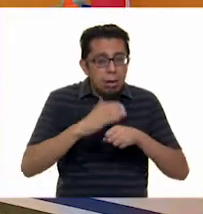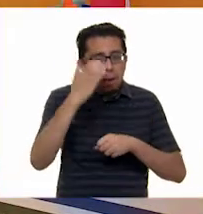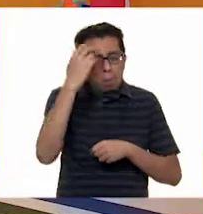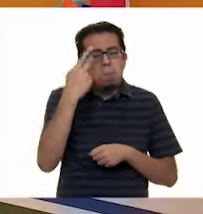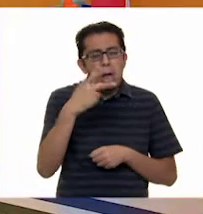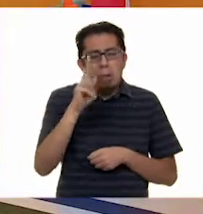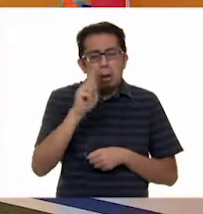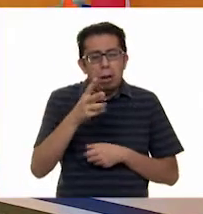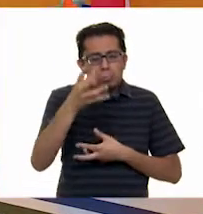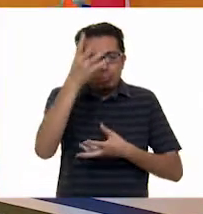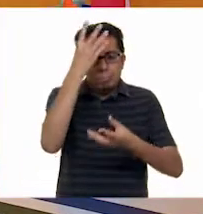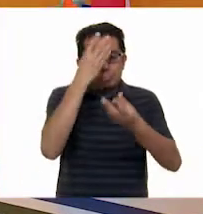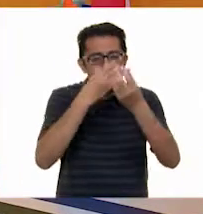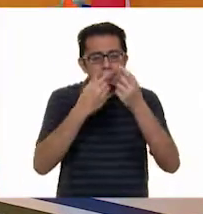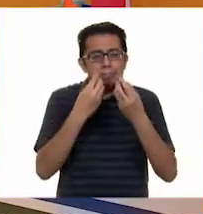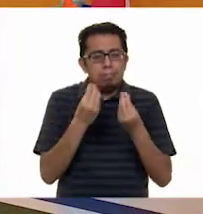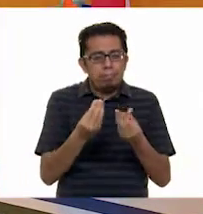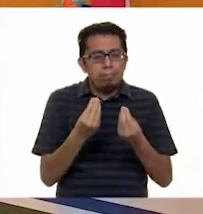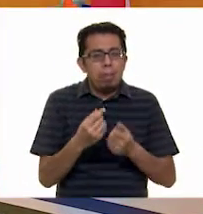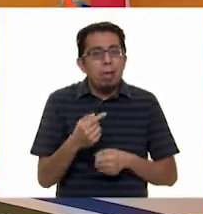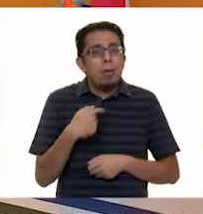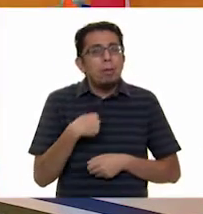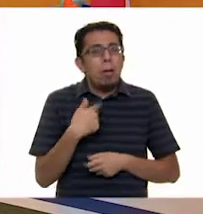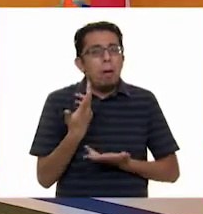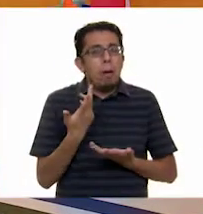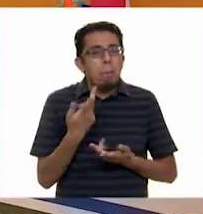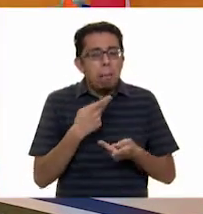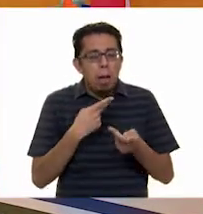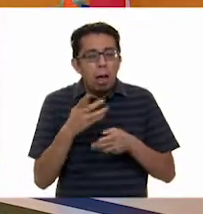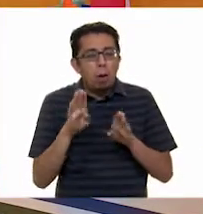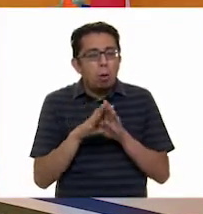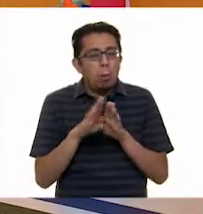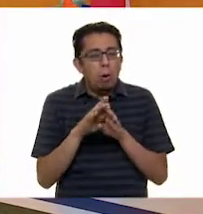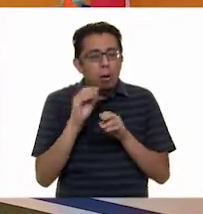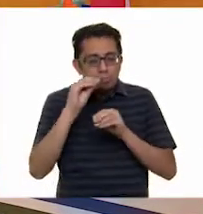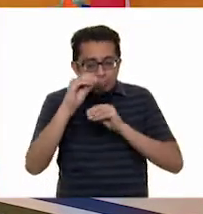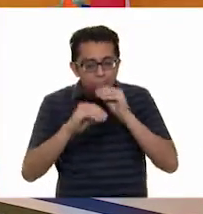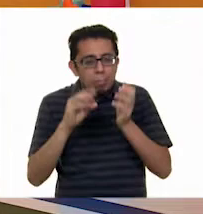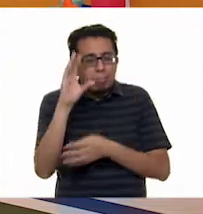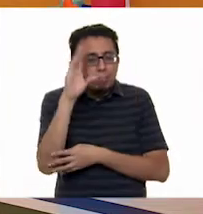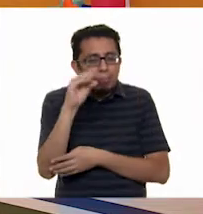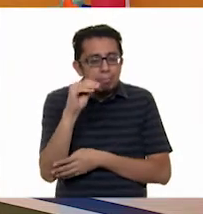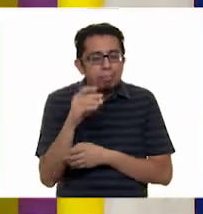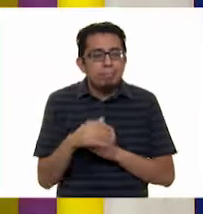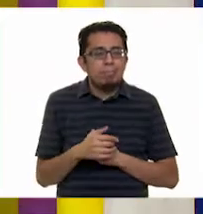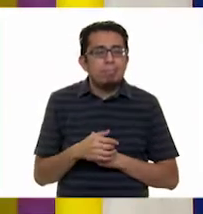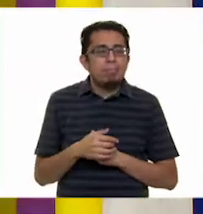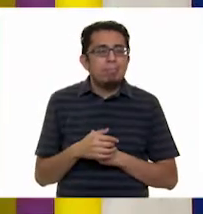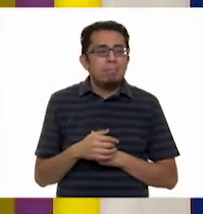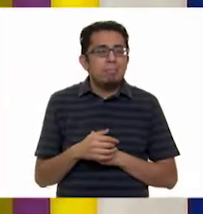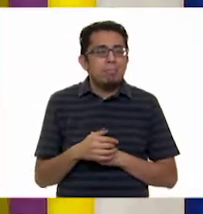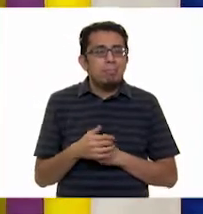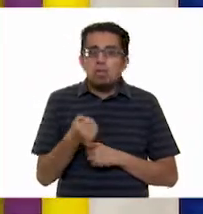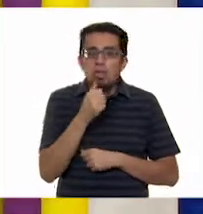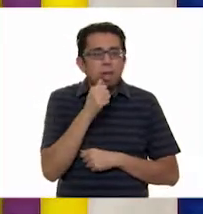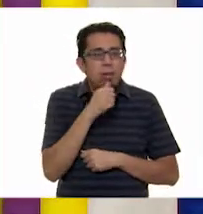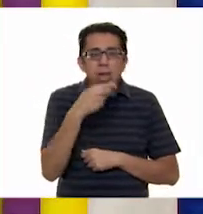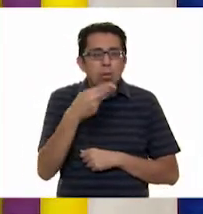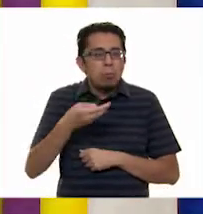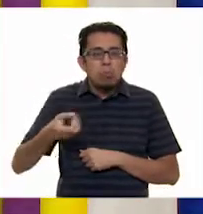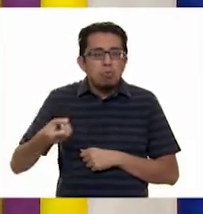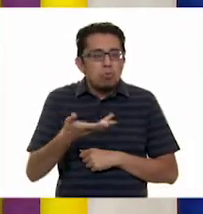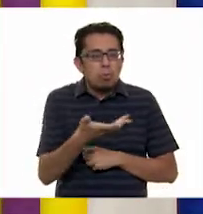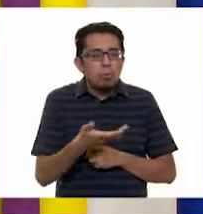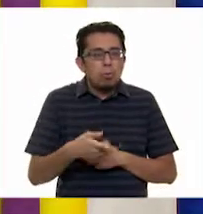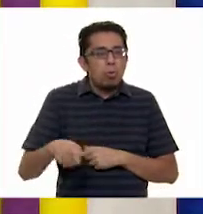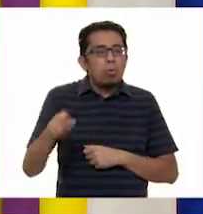y me voy a preparando para ver qué voz le voy a poner aquí a mi, a mi dino. Ah, yo también. tal? Todavía no escojo el nombre, ¿eh, niñas y